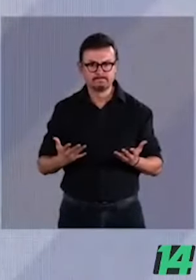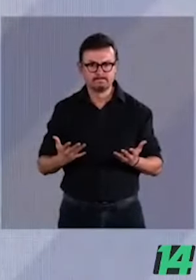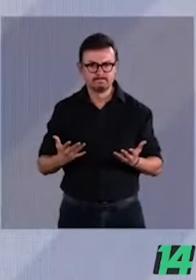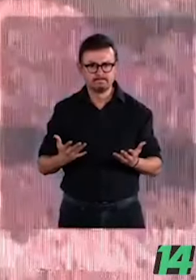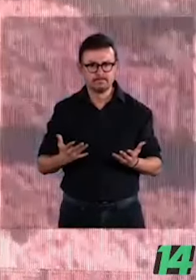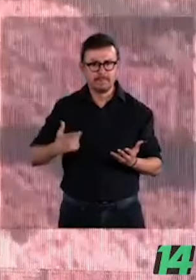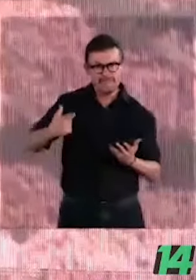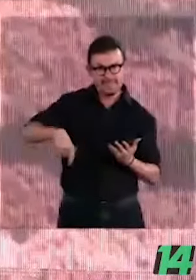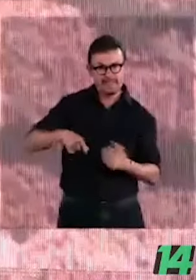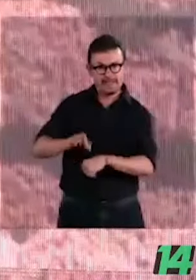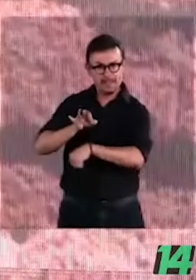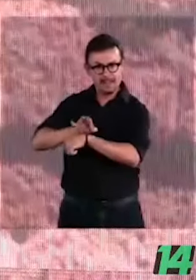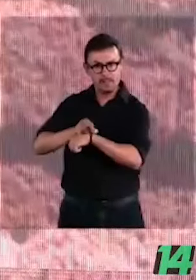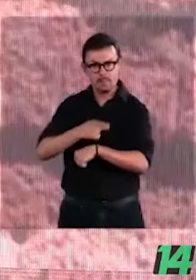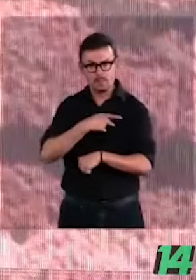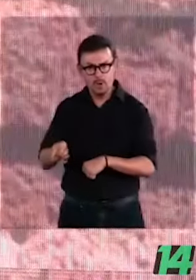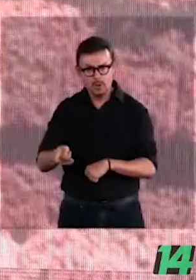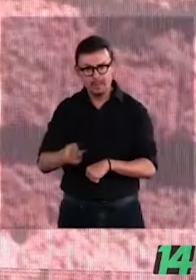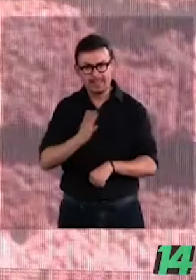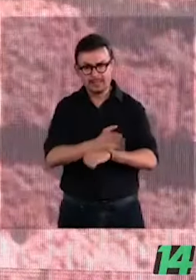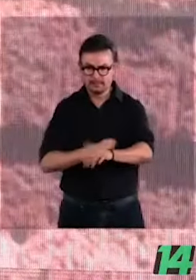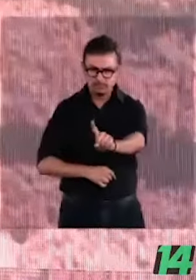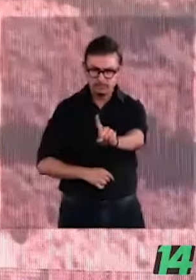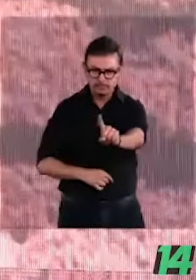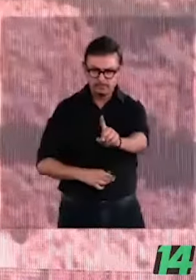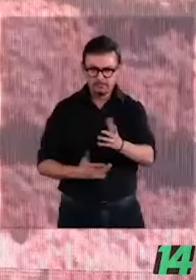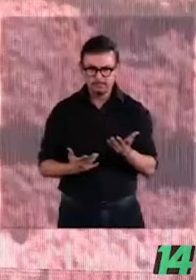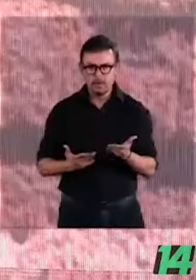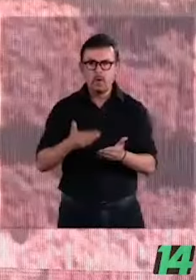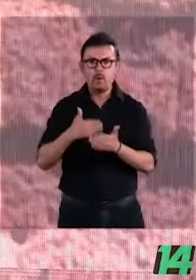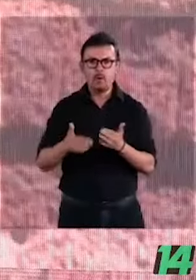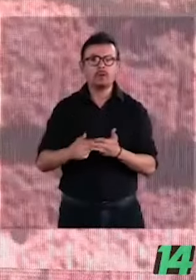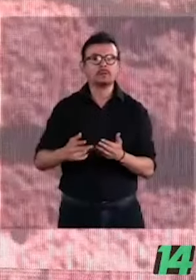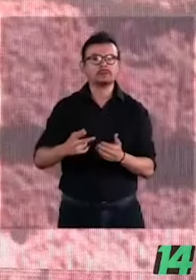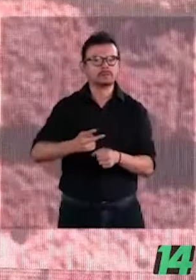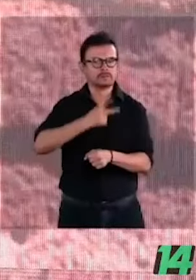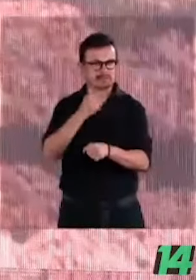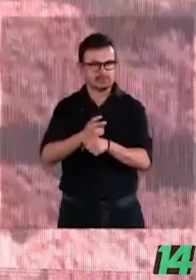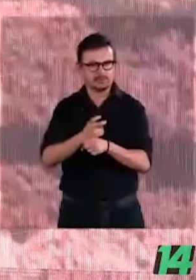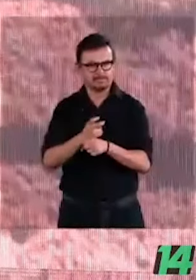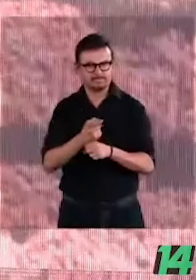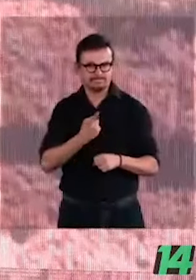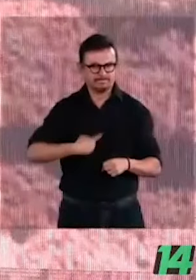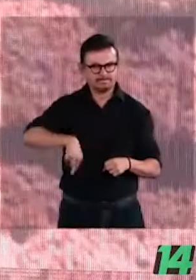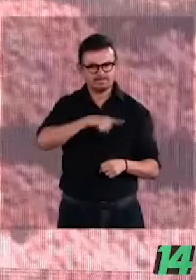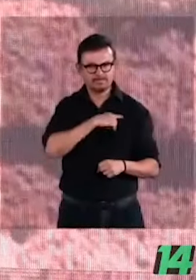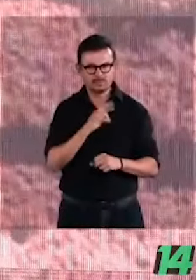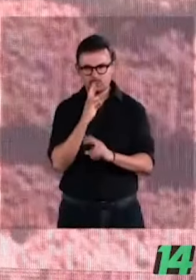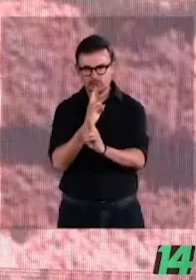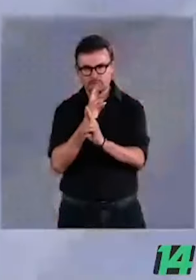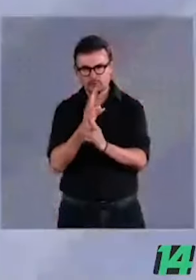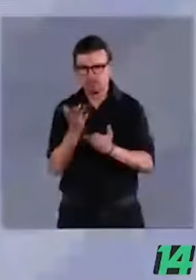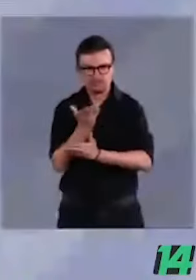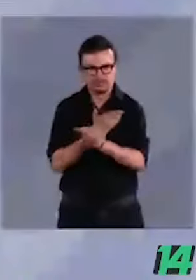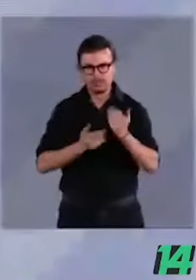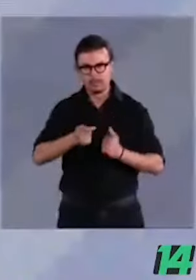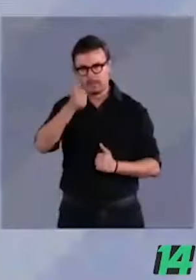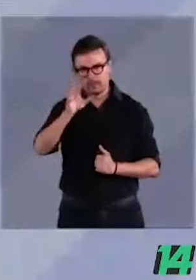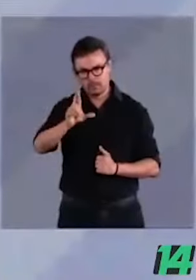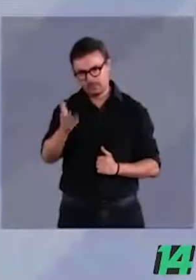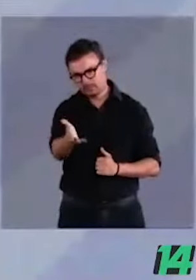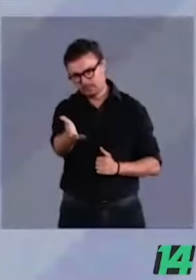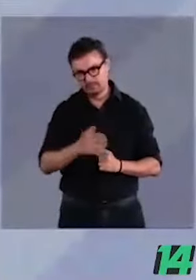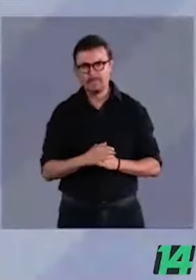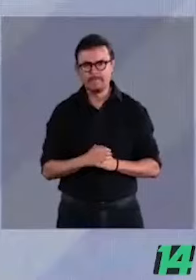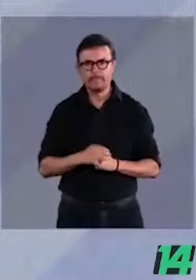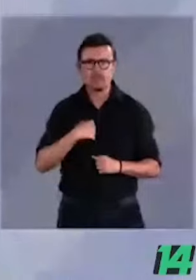dinero. Bueno, viene la segunda ronda que hemos llamado réplica. Empezamos contigo, Fachito. Haz tú un minuto. Primero, decir que a